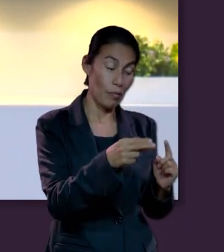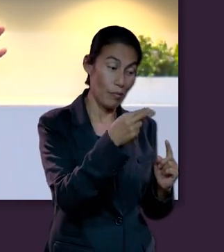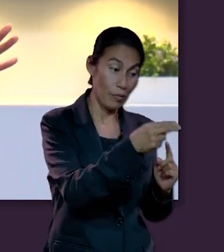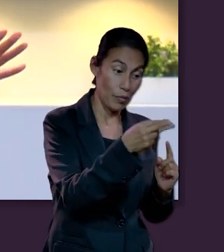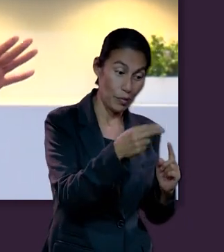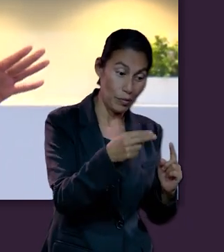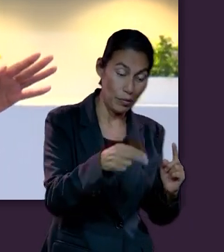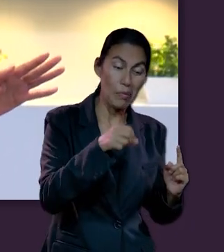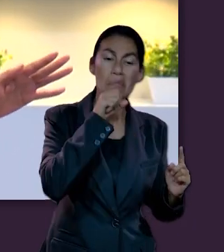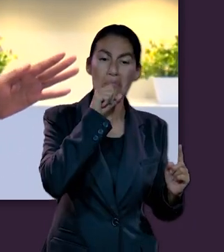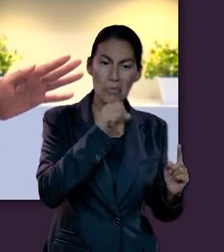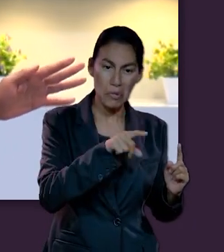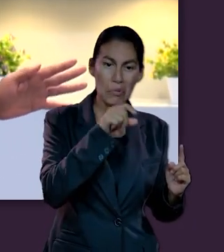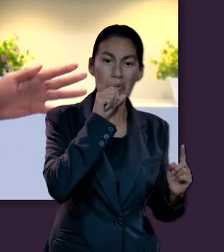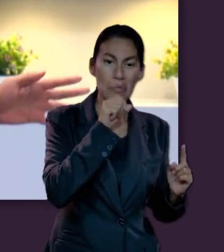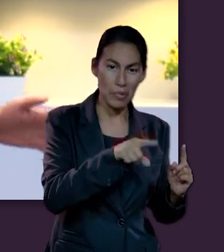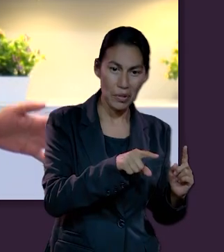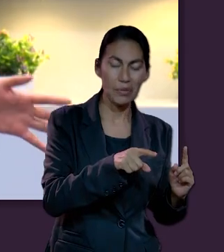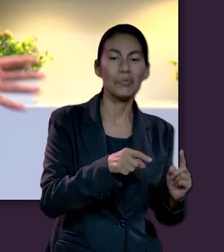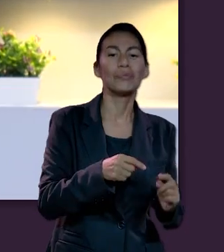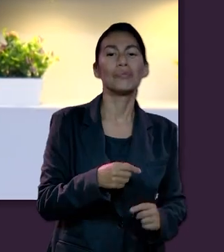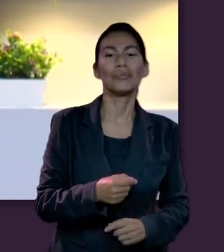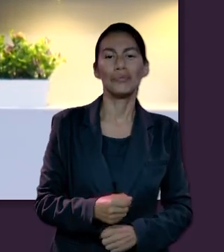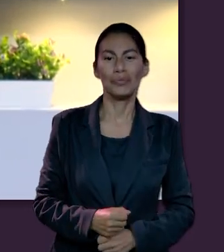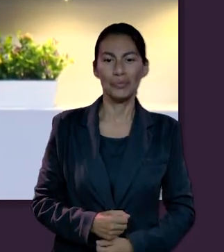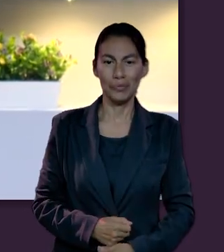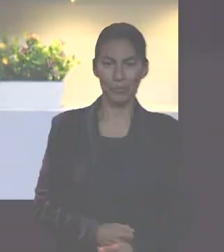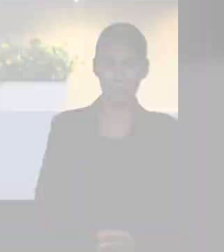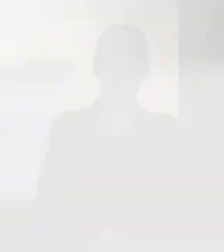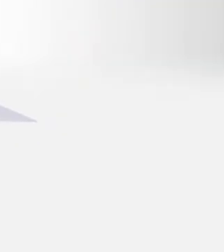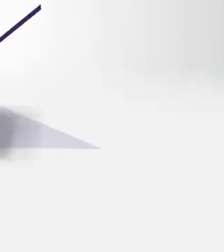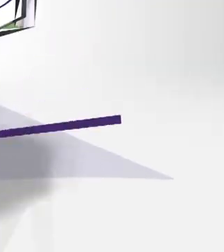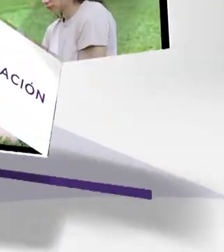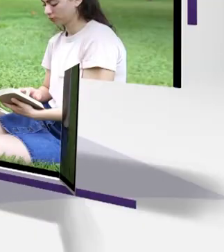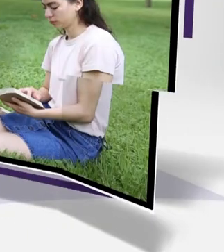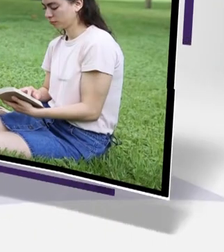llamó a los animales vivientes, ese es su nombre.